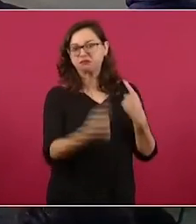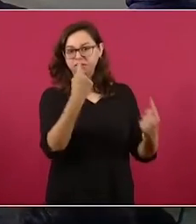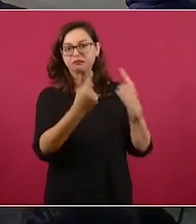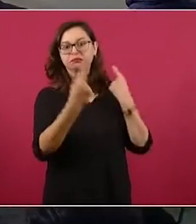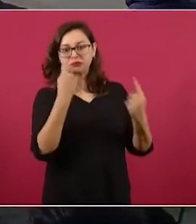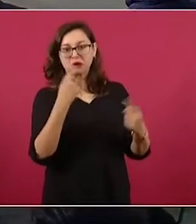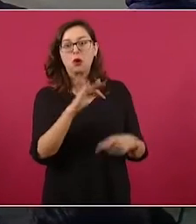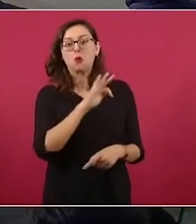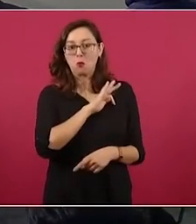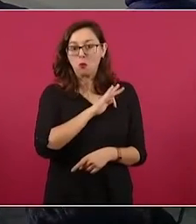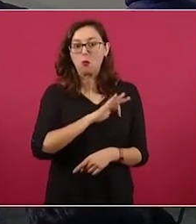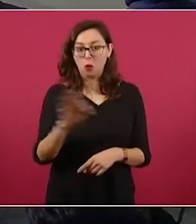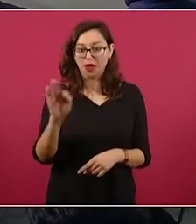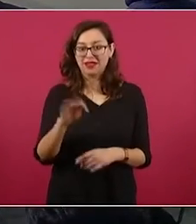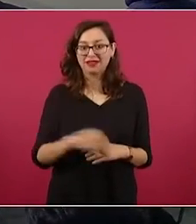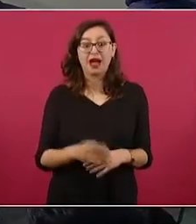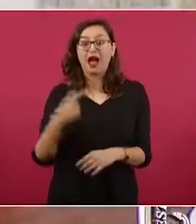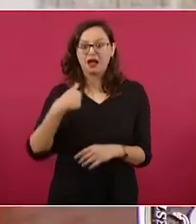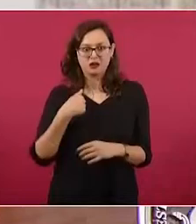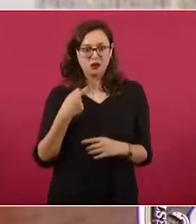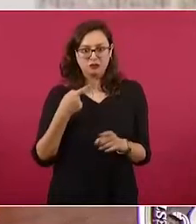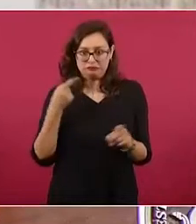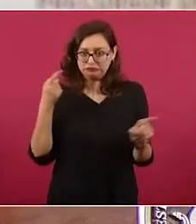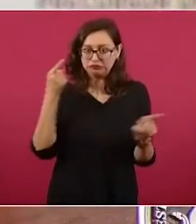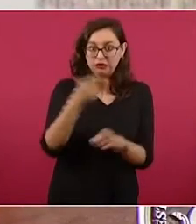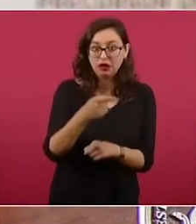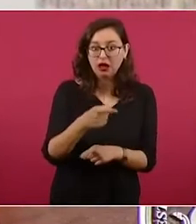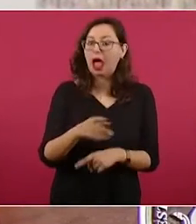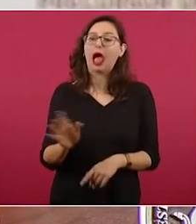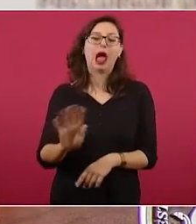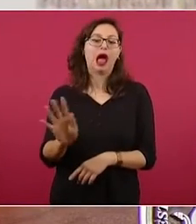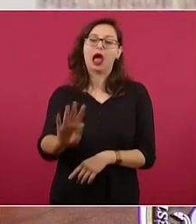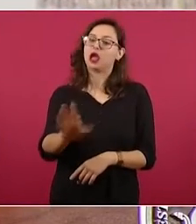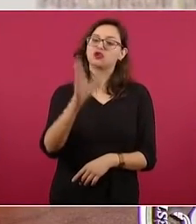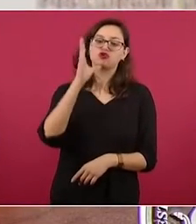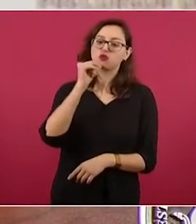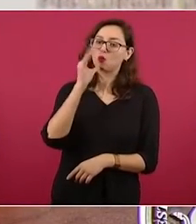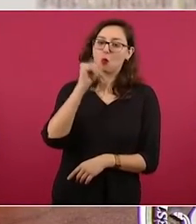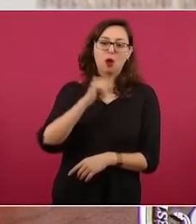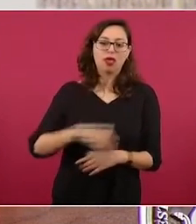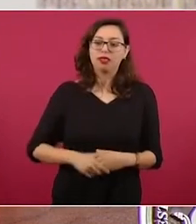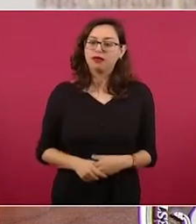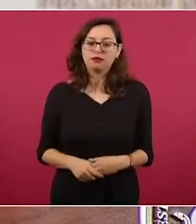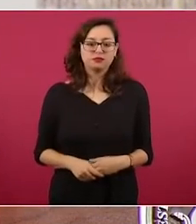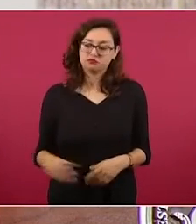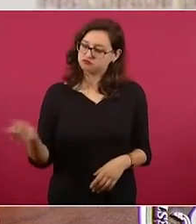decir que es hitleriano,